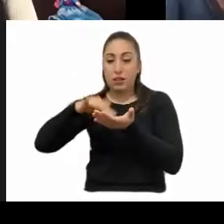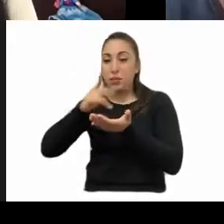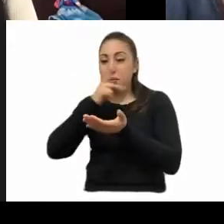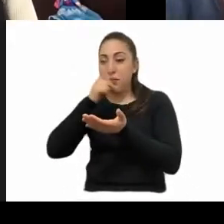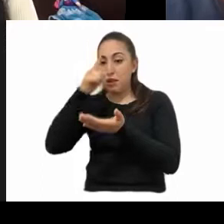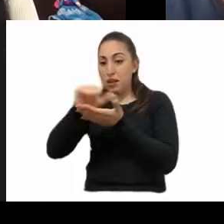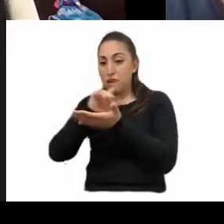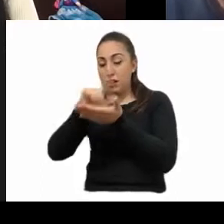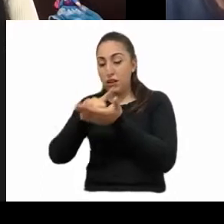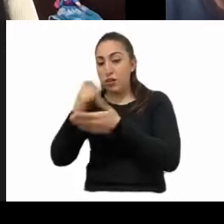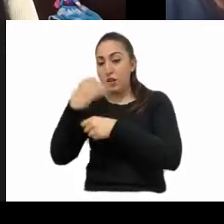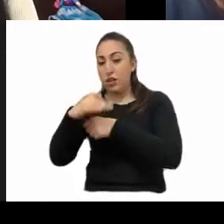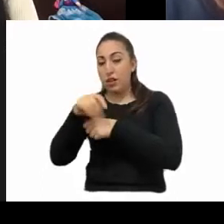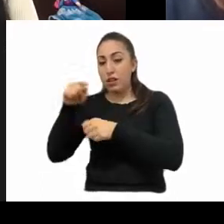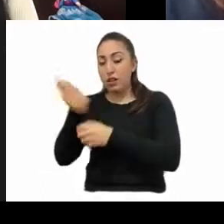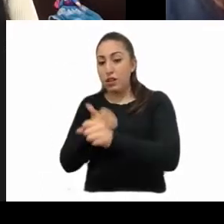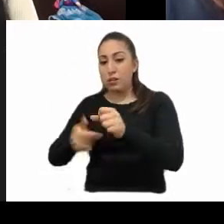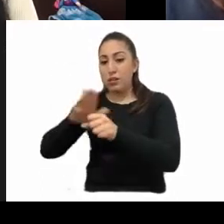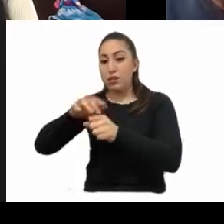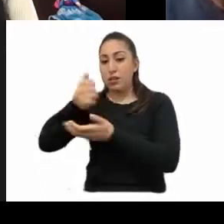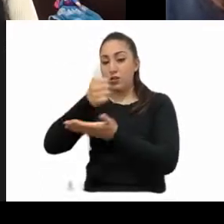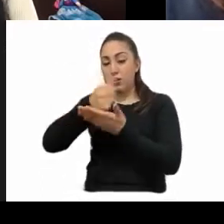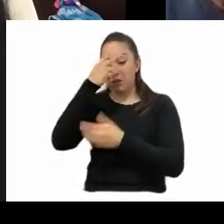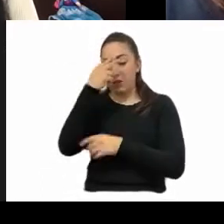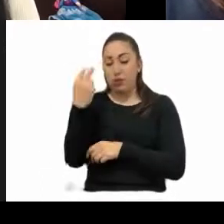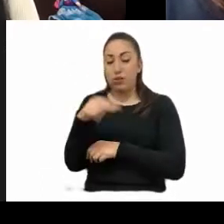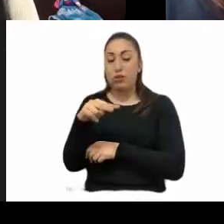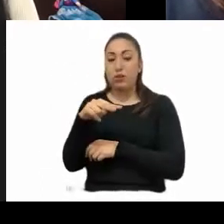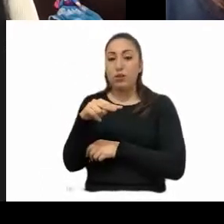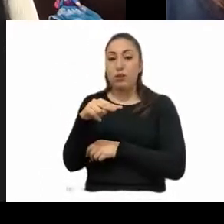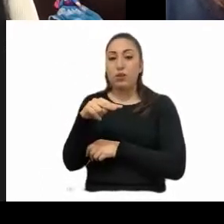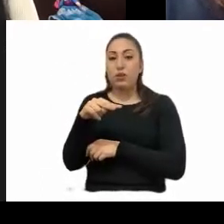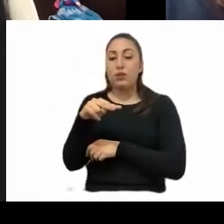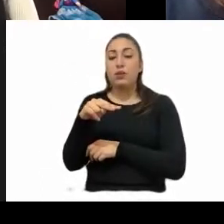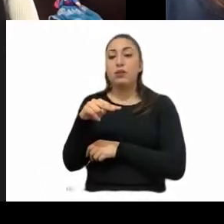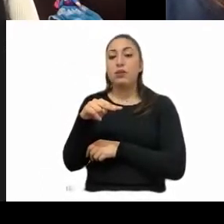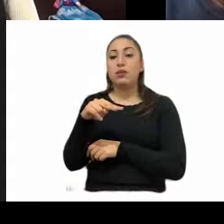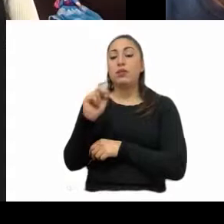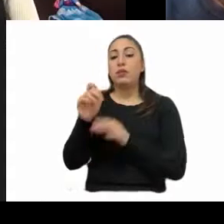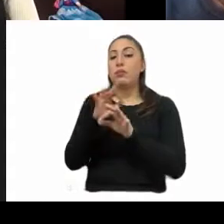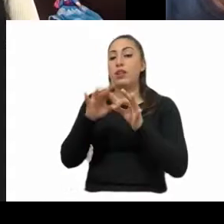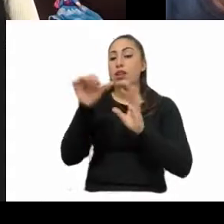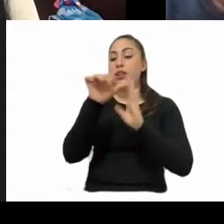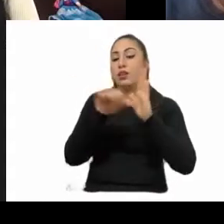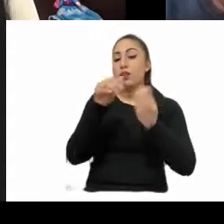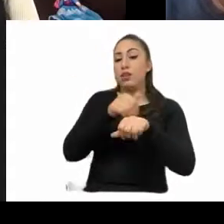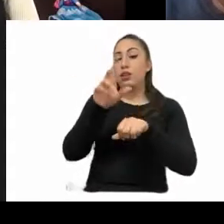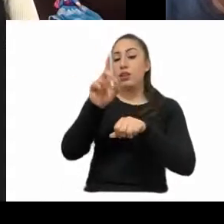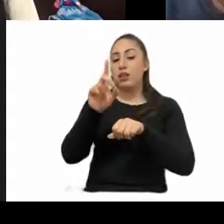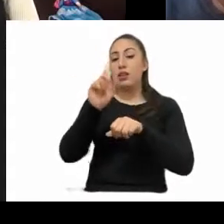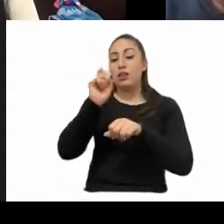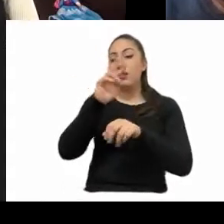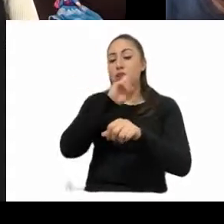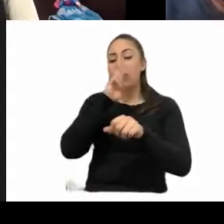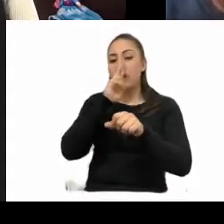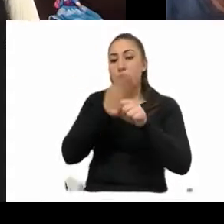poder ejecutivo y de la administración pública de la Ciudad de México, en relación al artículo treinta de las facultades de la Secretaria de